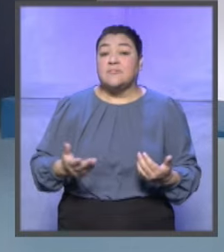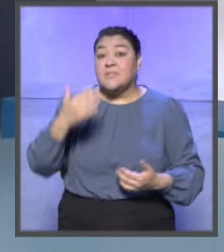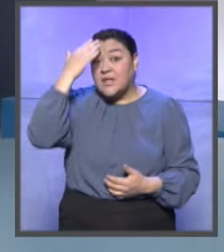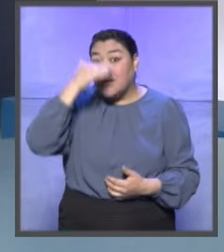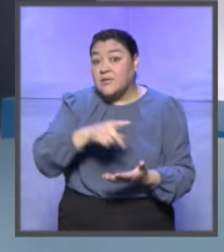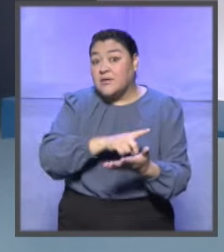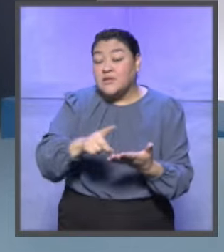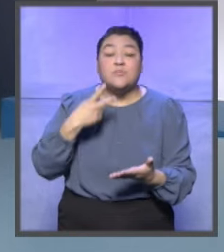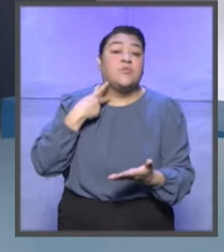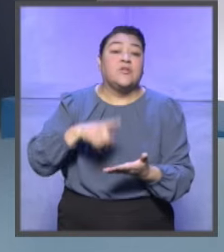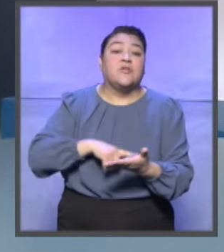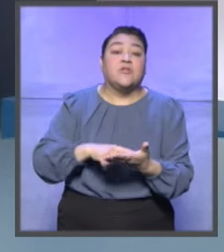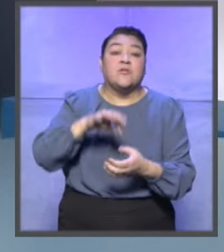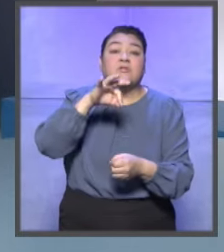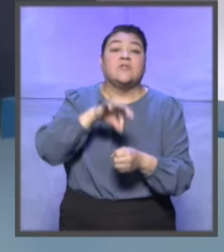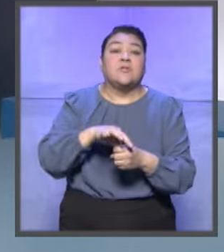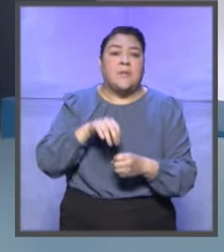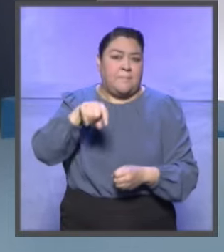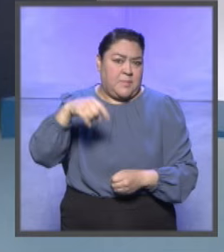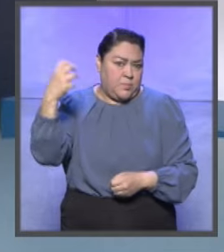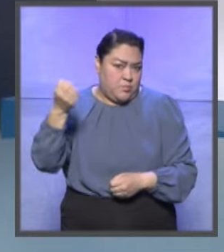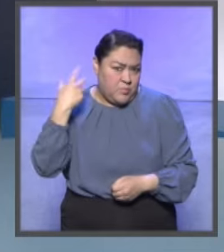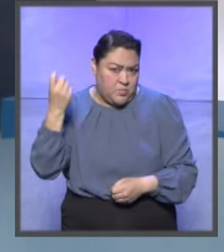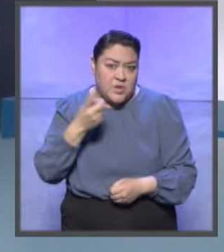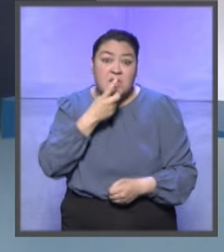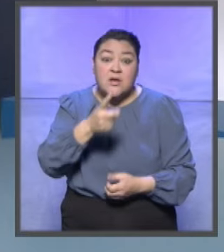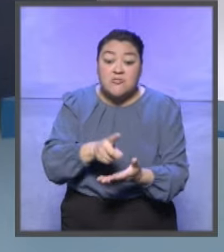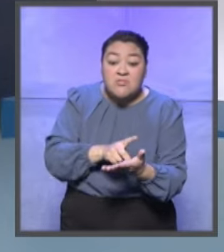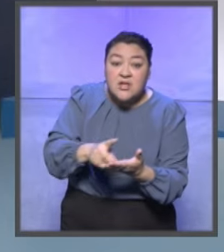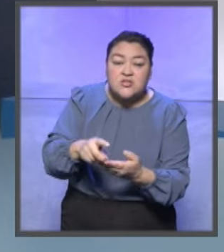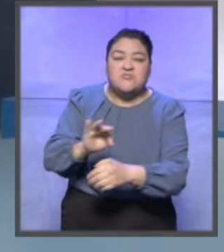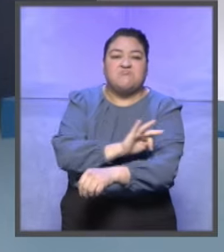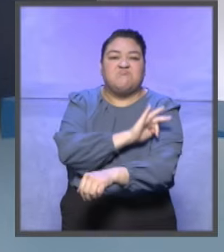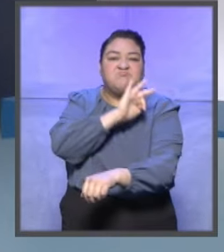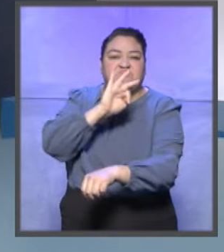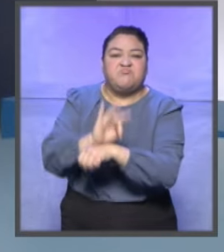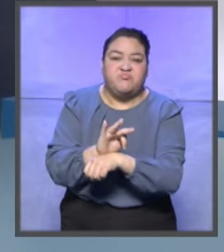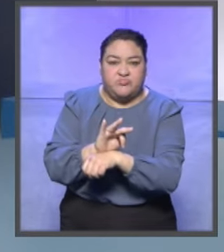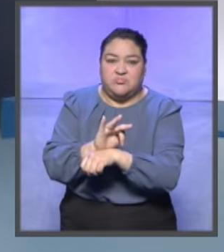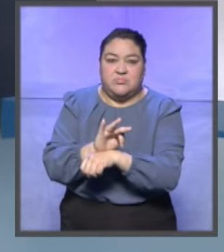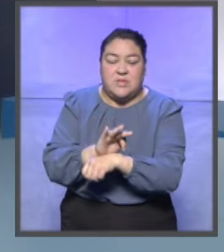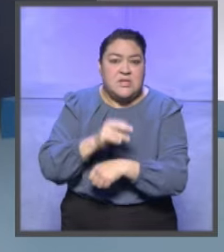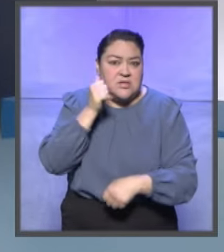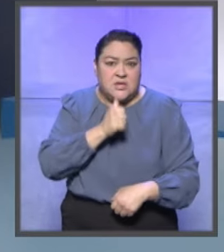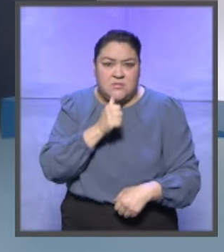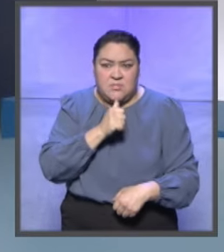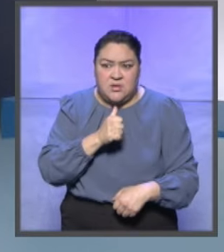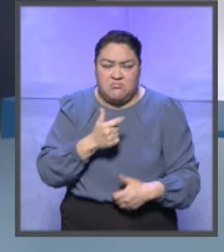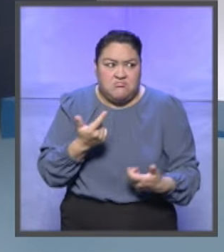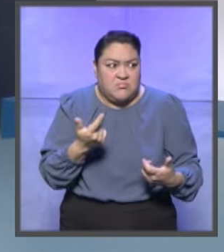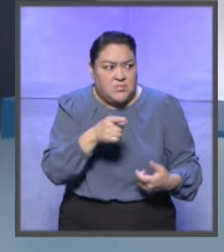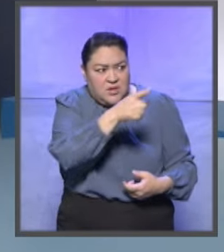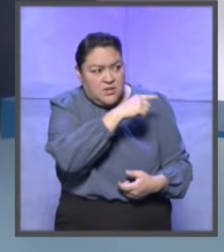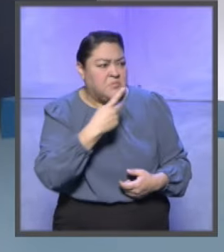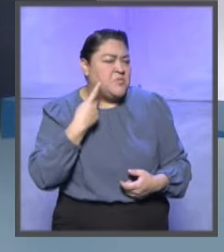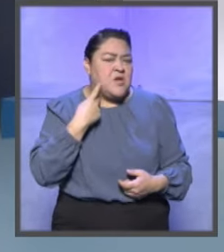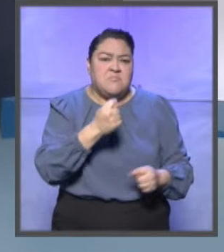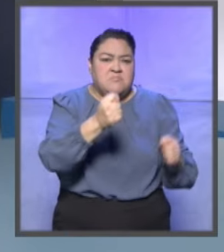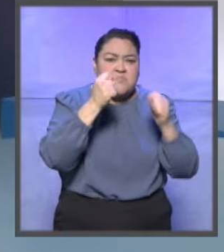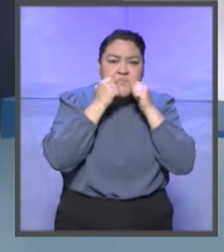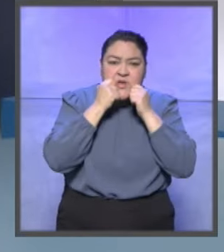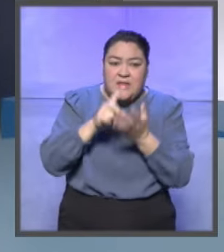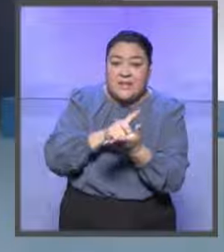Los derechos político-electorales en este mismo evento son irrevocables y deben defenderse independientemente de las agendas